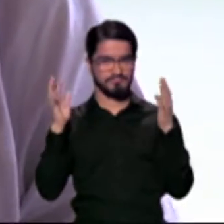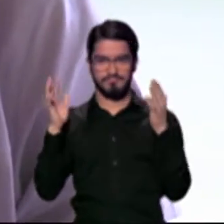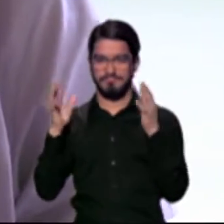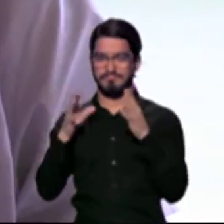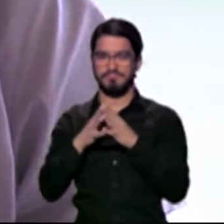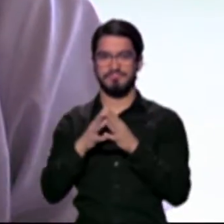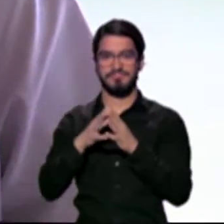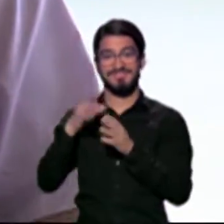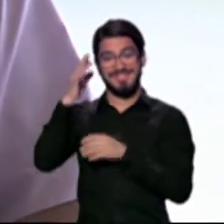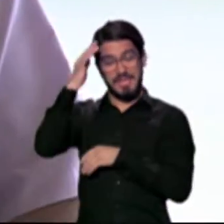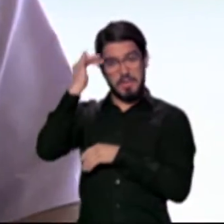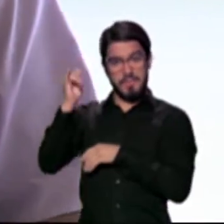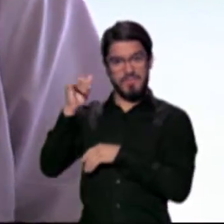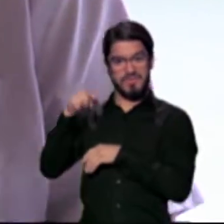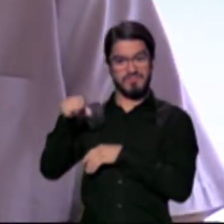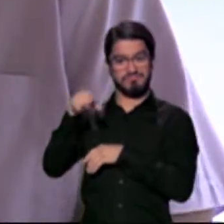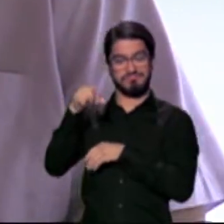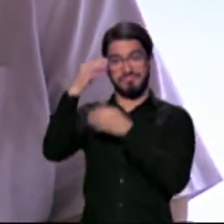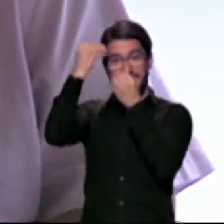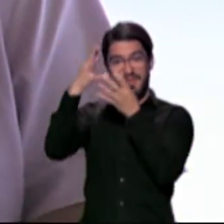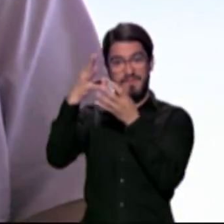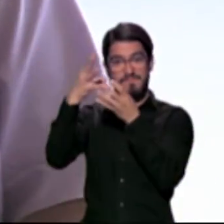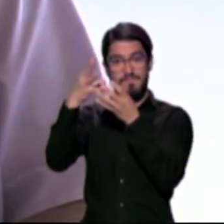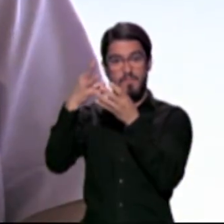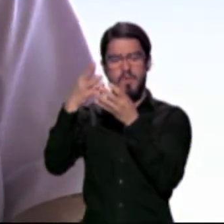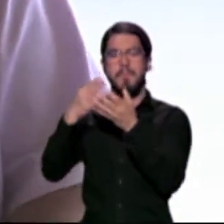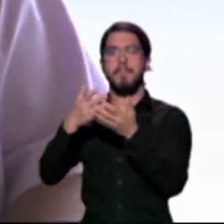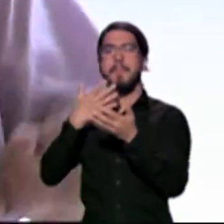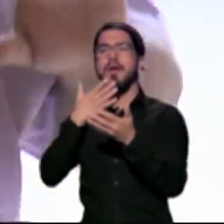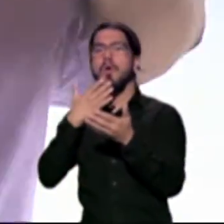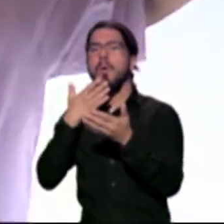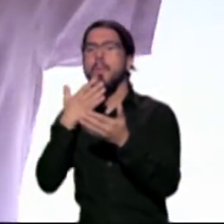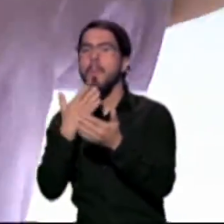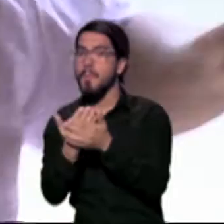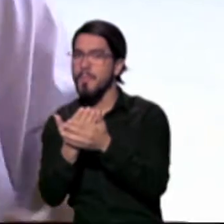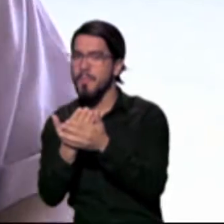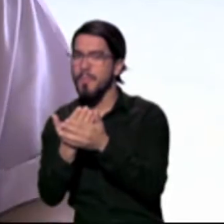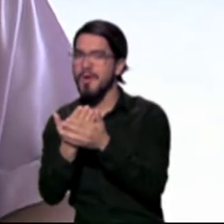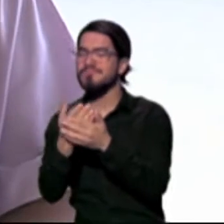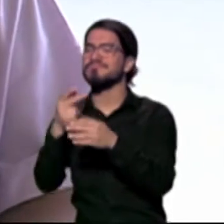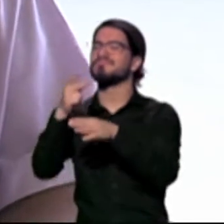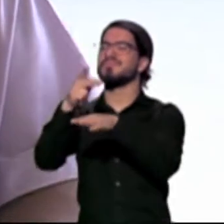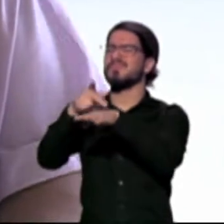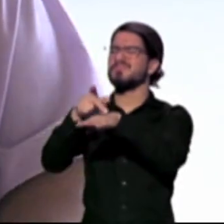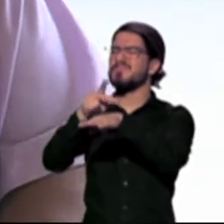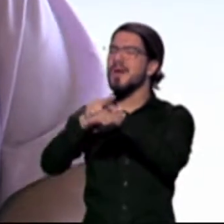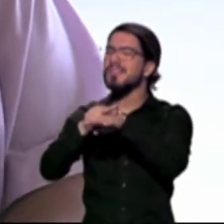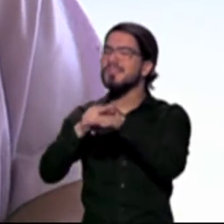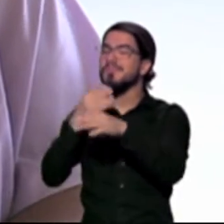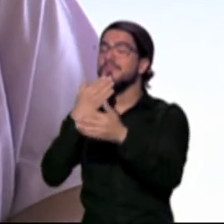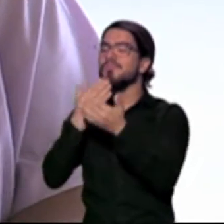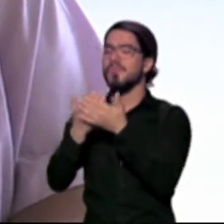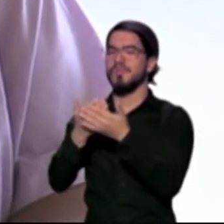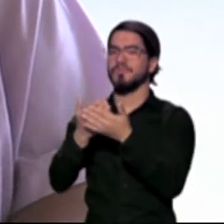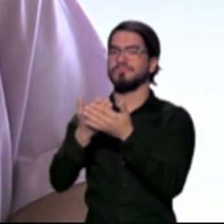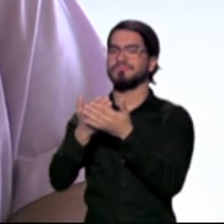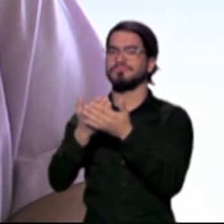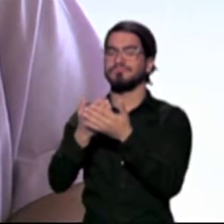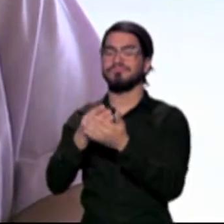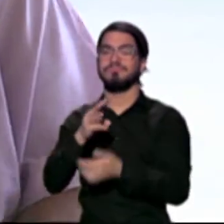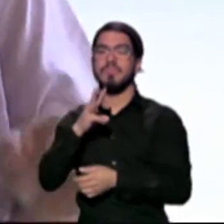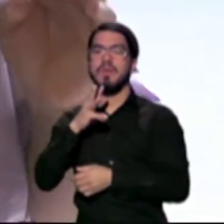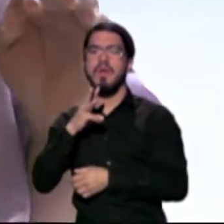Porque tenemos que dar a conocer lo bueno de este país Las cosas oscuras acabaron Se acabó la sequía